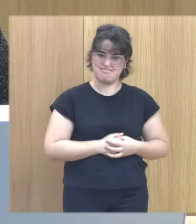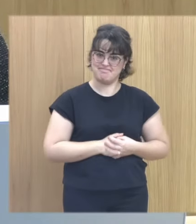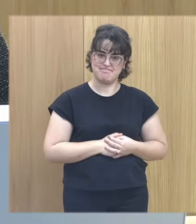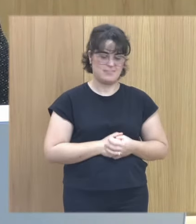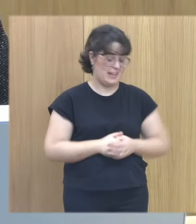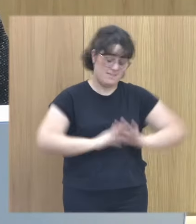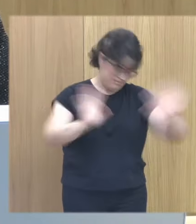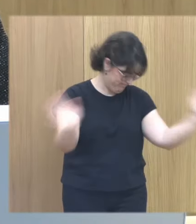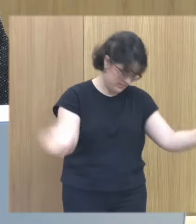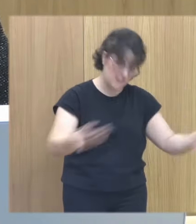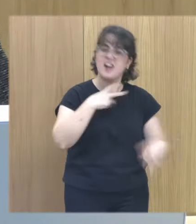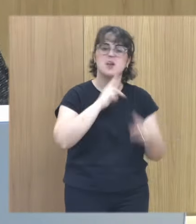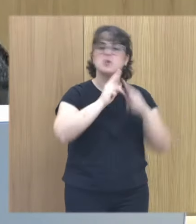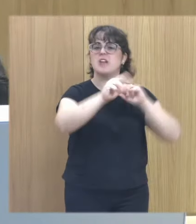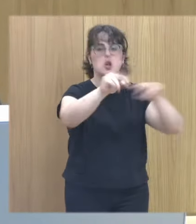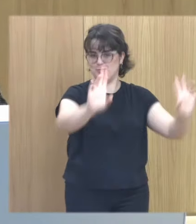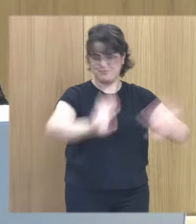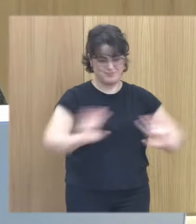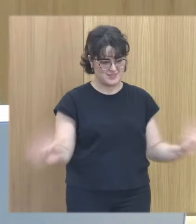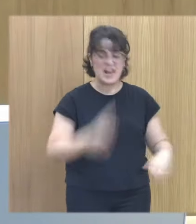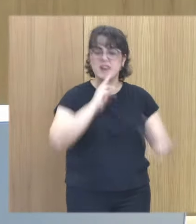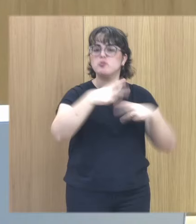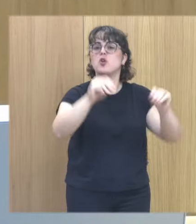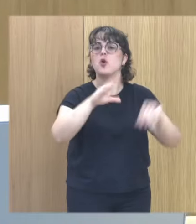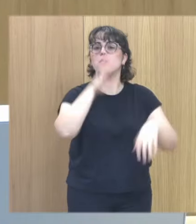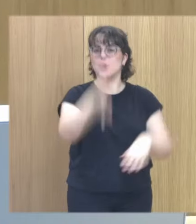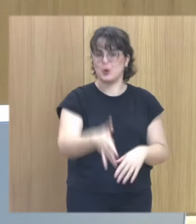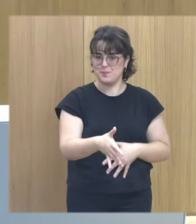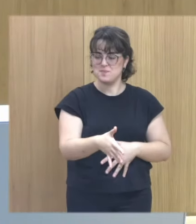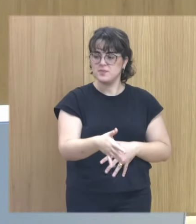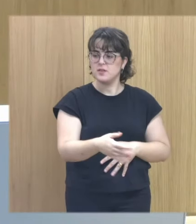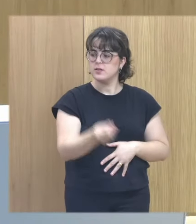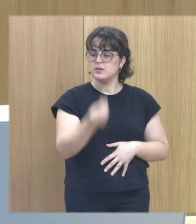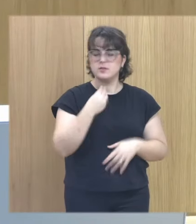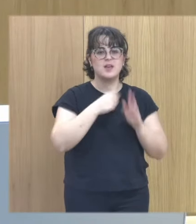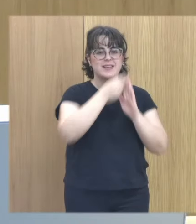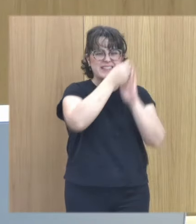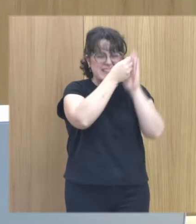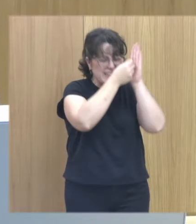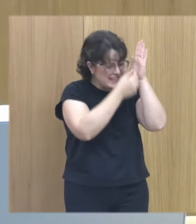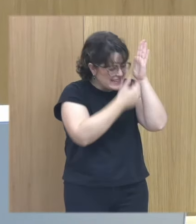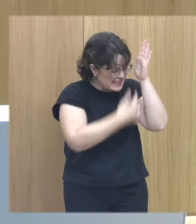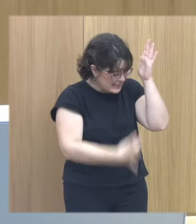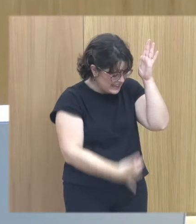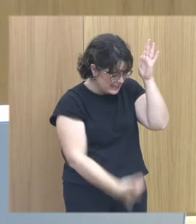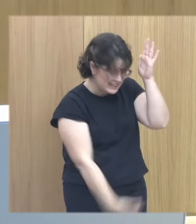en fin la respuesta es no y la respuesta es no desde tantos criterios entonces no